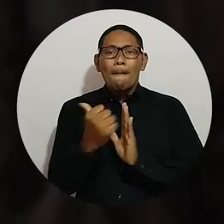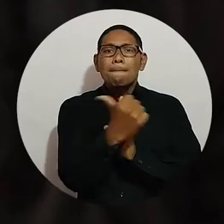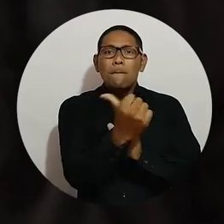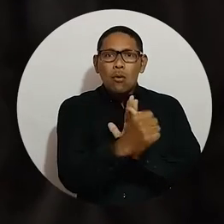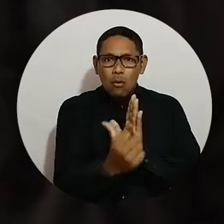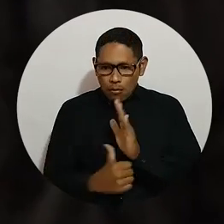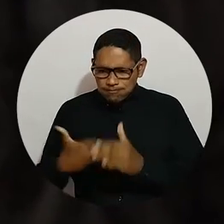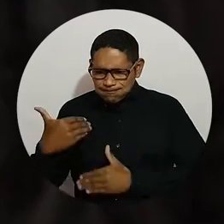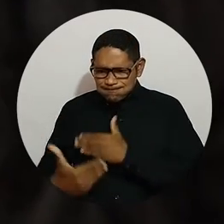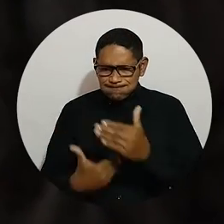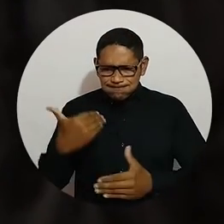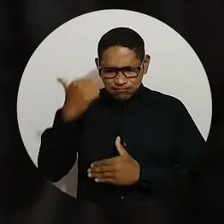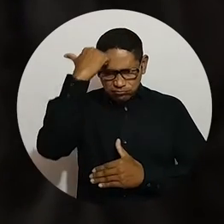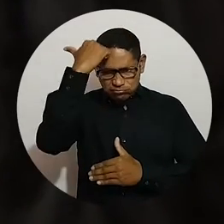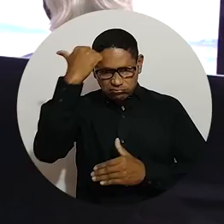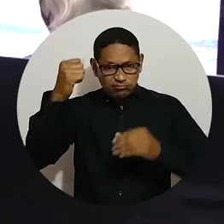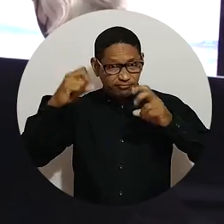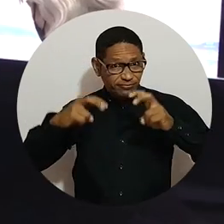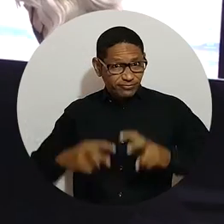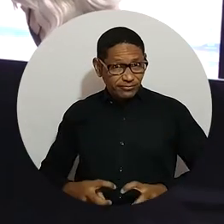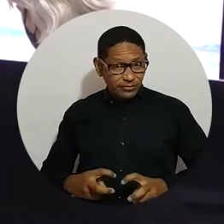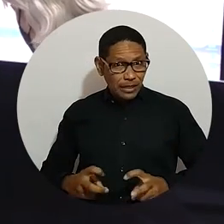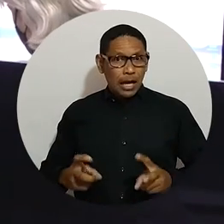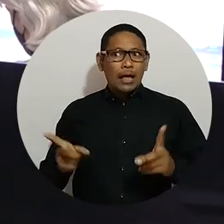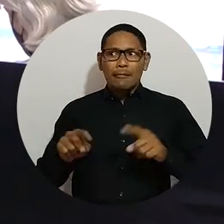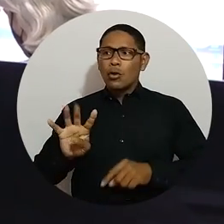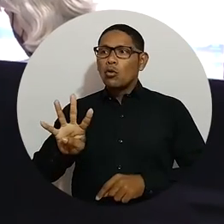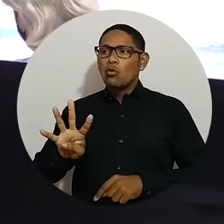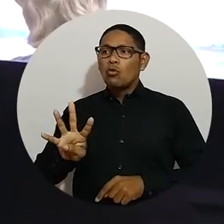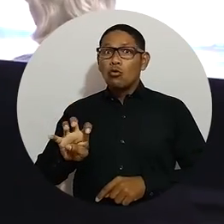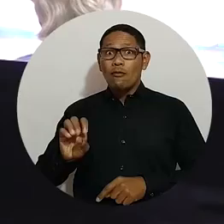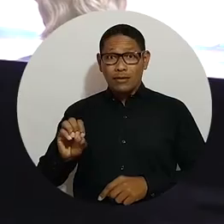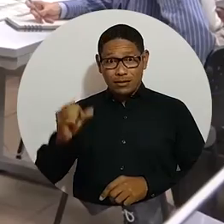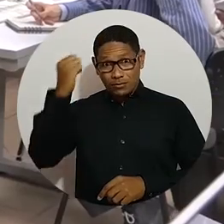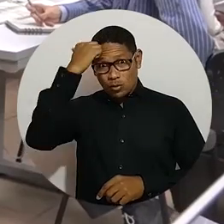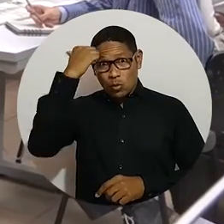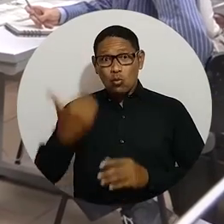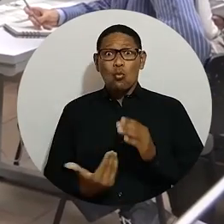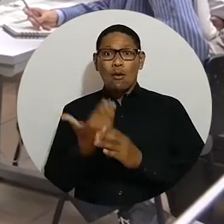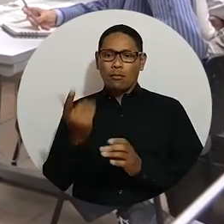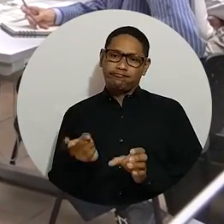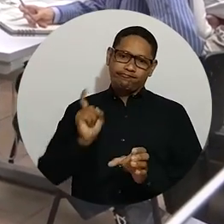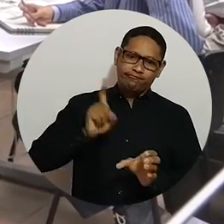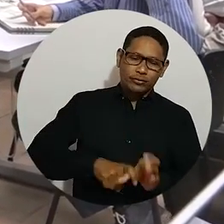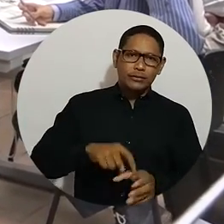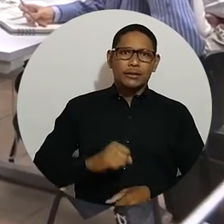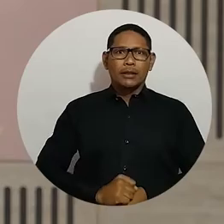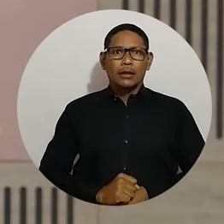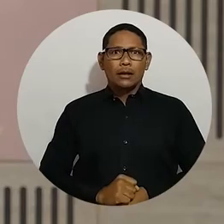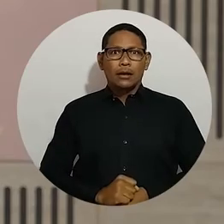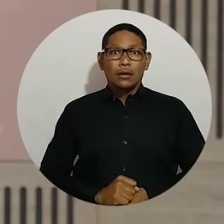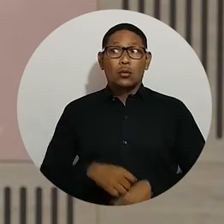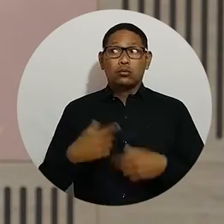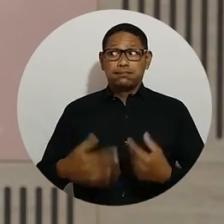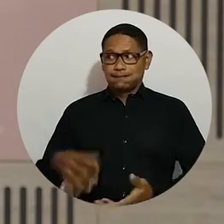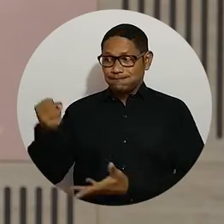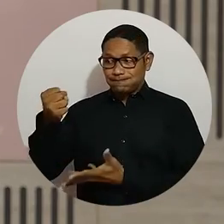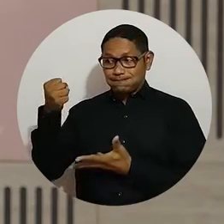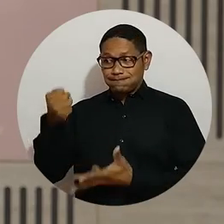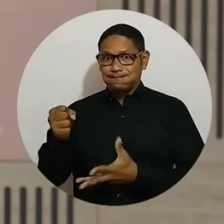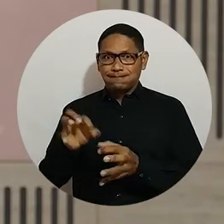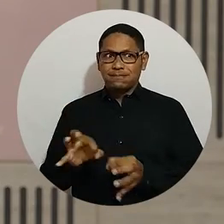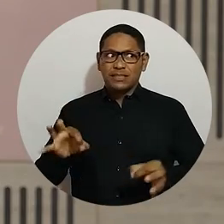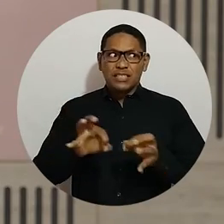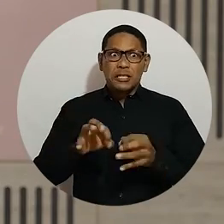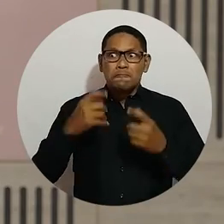formación avanzada para la docencia y la investigación, también se aprobó la vinculación de 90 docentes nuevos en 2022. La inversión más importante